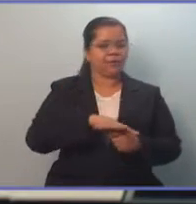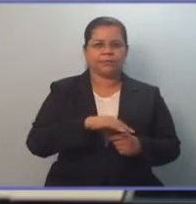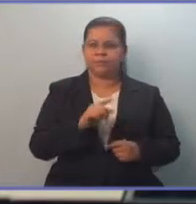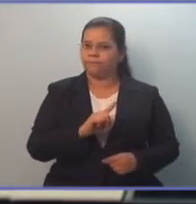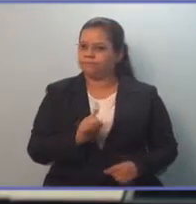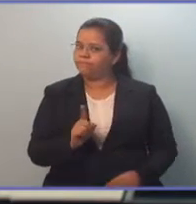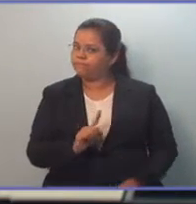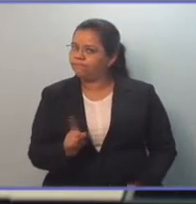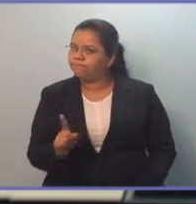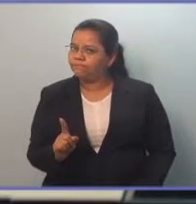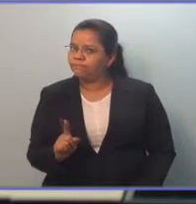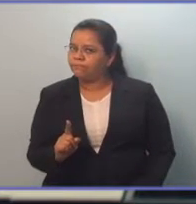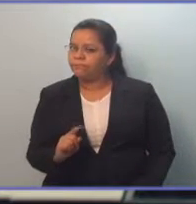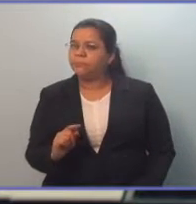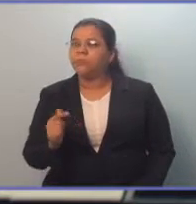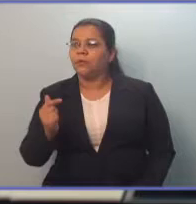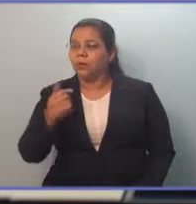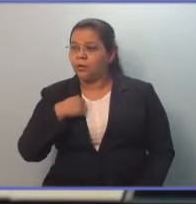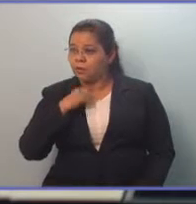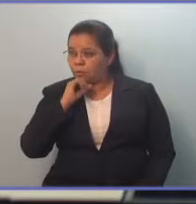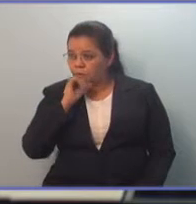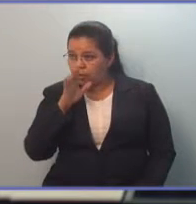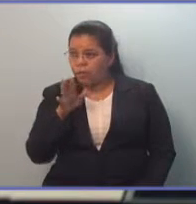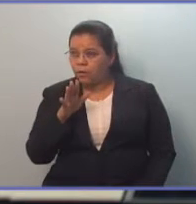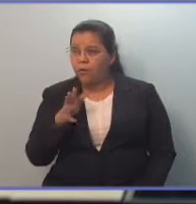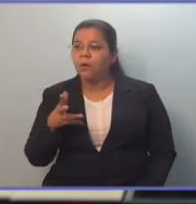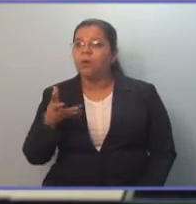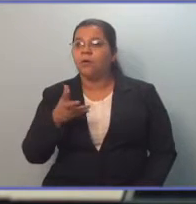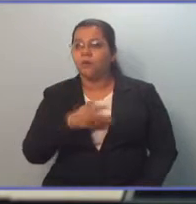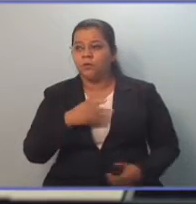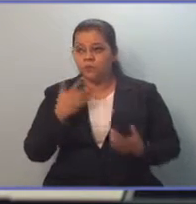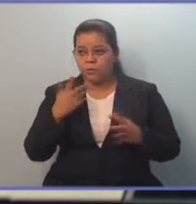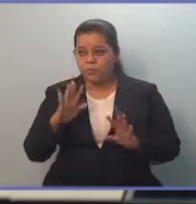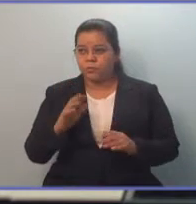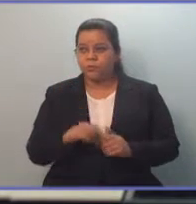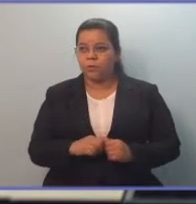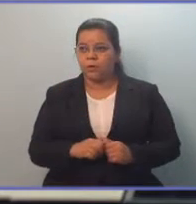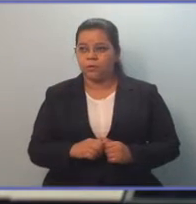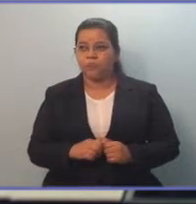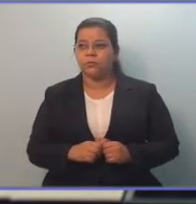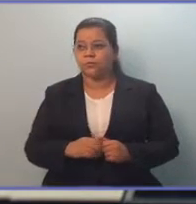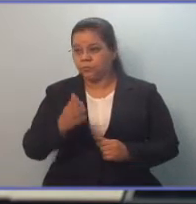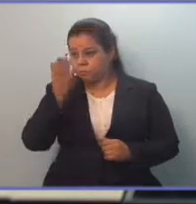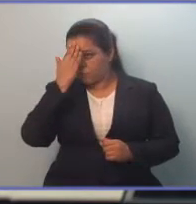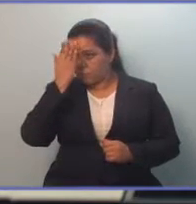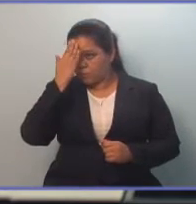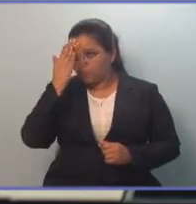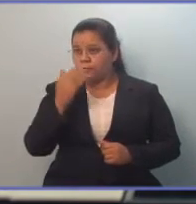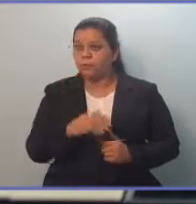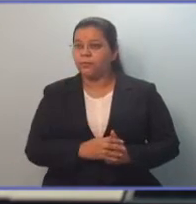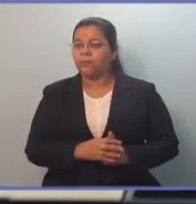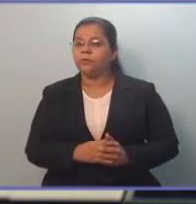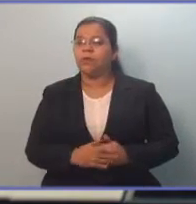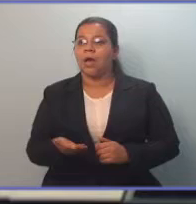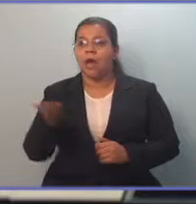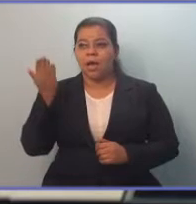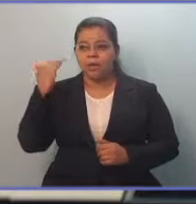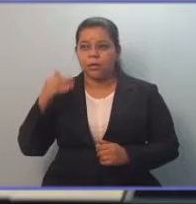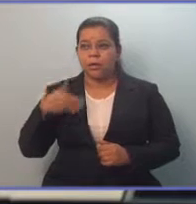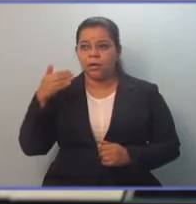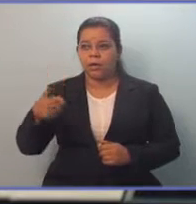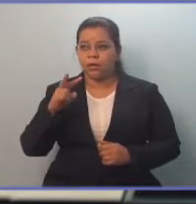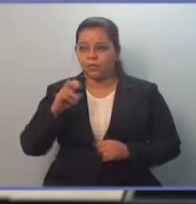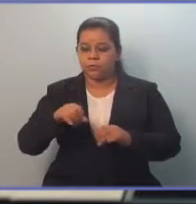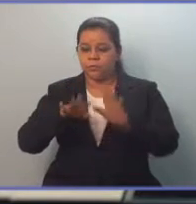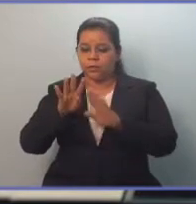Lo digo porque todos hemos conocido desde las elecciones anteriores, el 2014, el